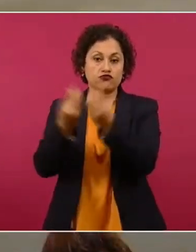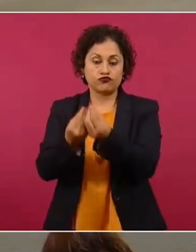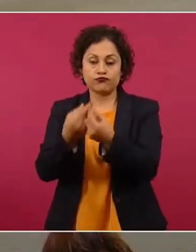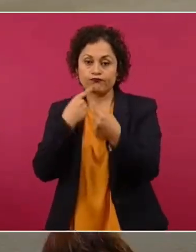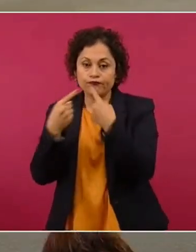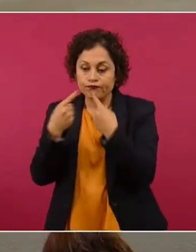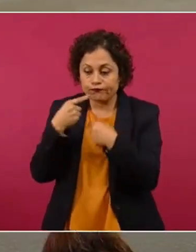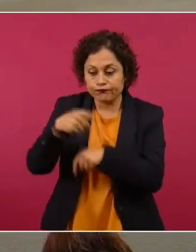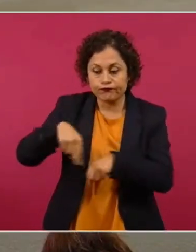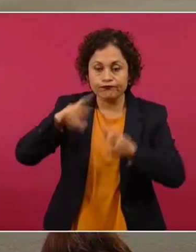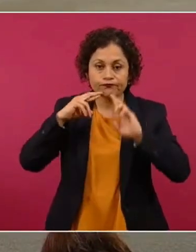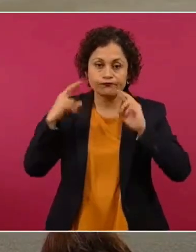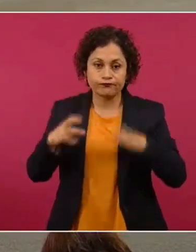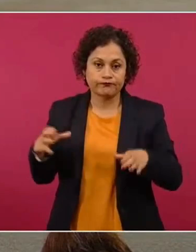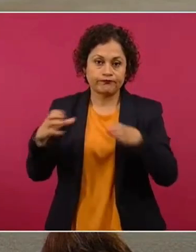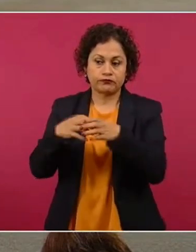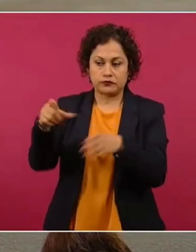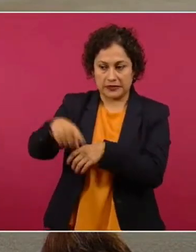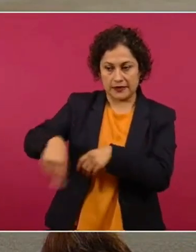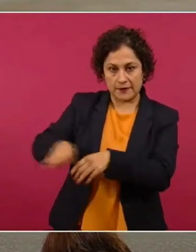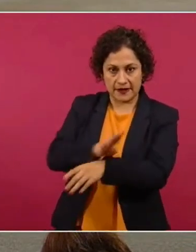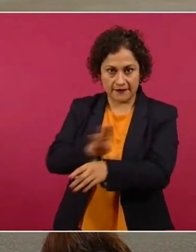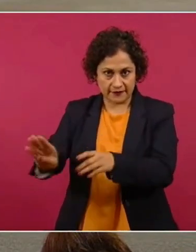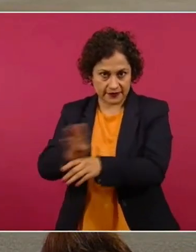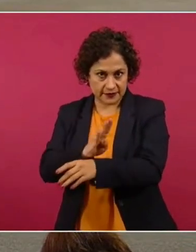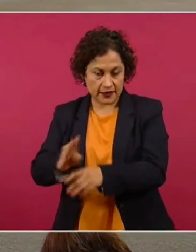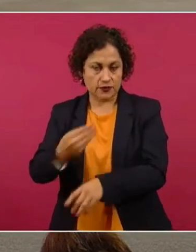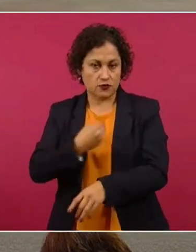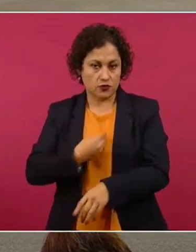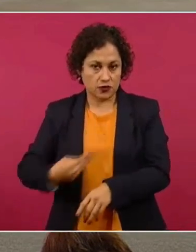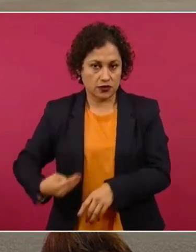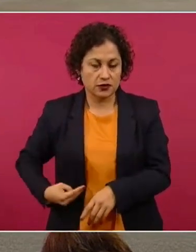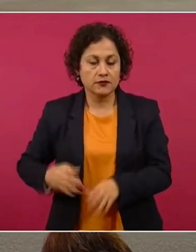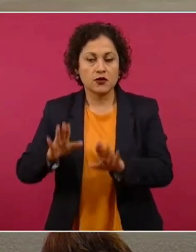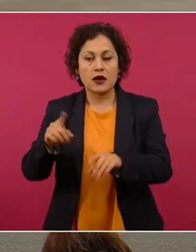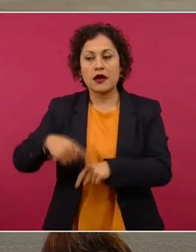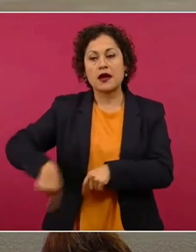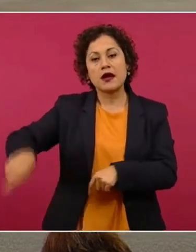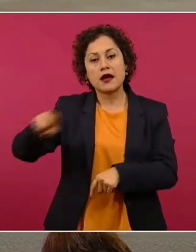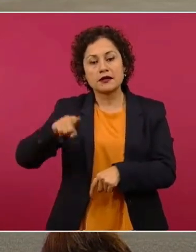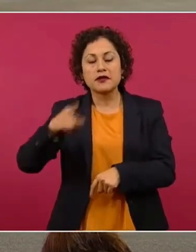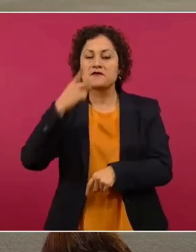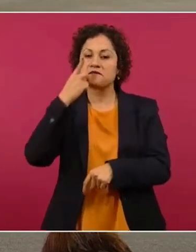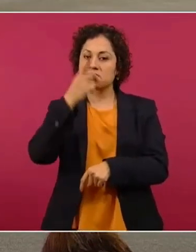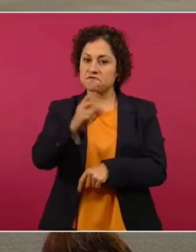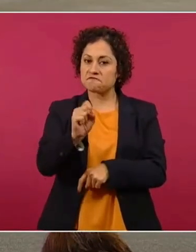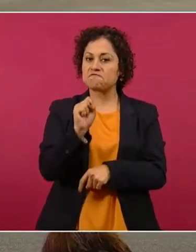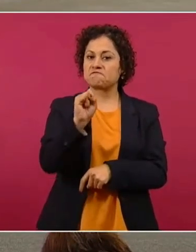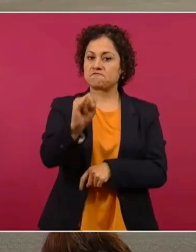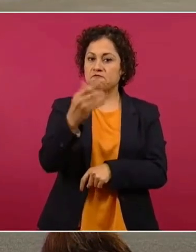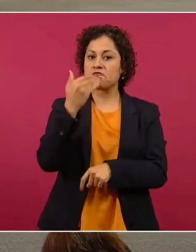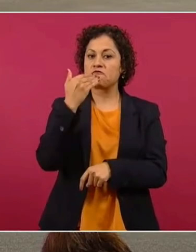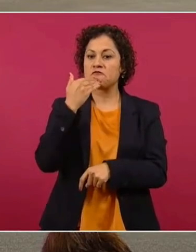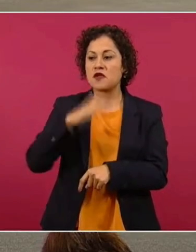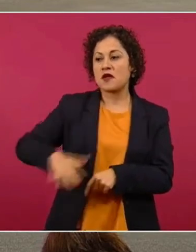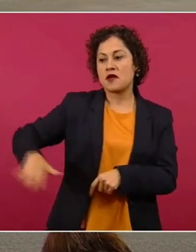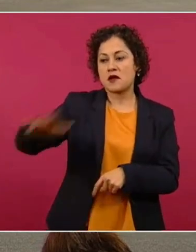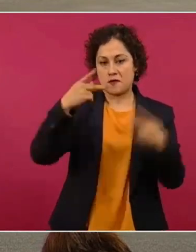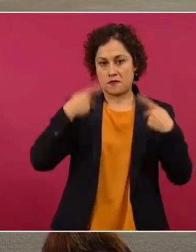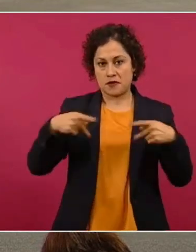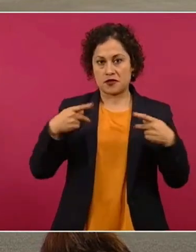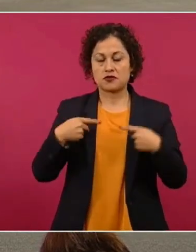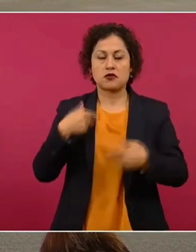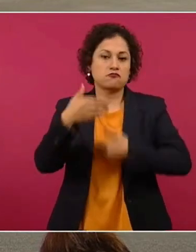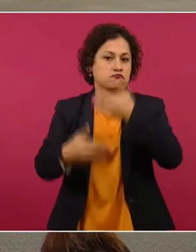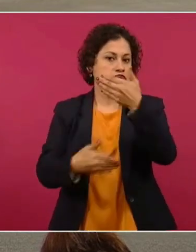beneficiarios al final de cuentas, el clamor era el siguiente, señor presidente, que les ha ido muy bien a todos, a los ciudadanos en particular,